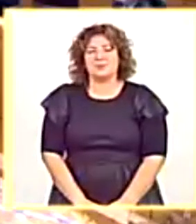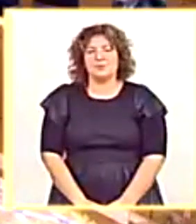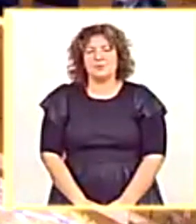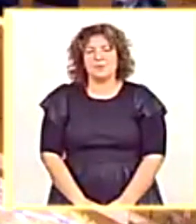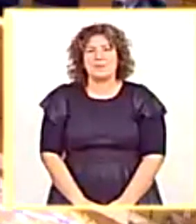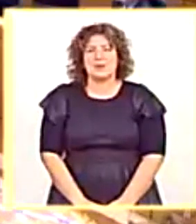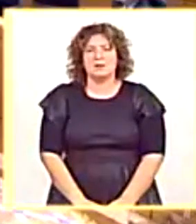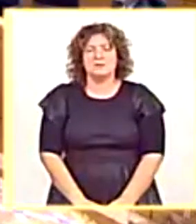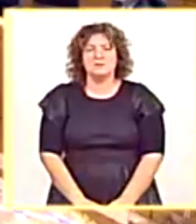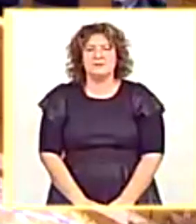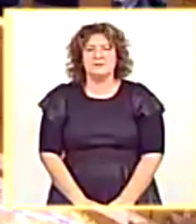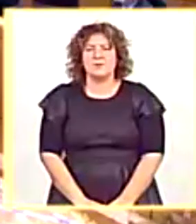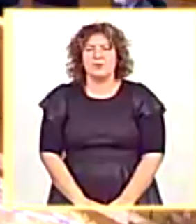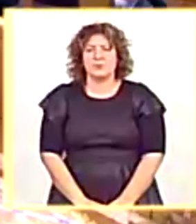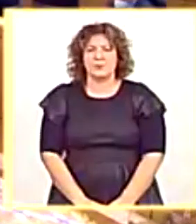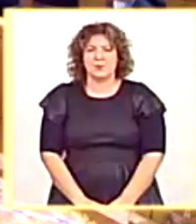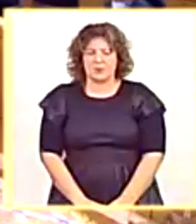Gracias, señor Presidente del Gobierno.